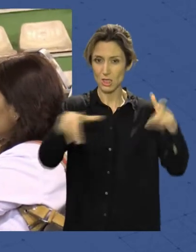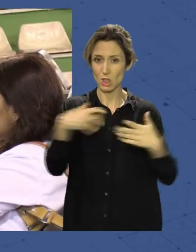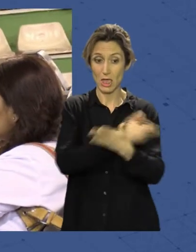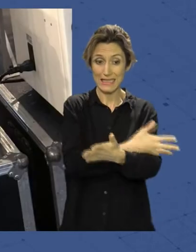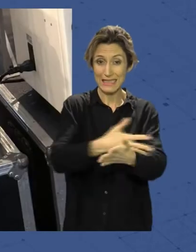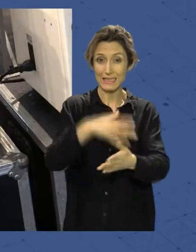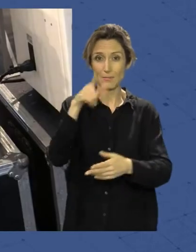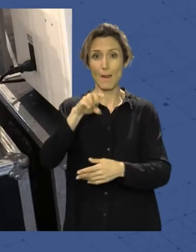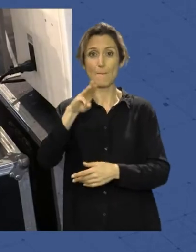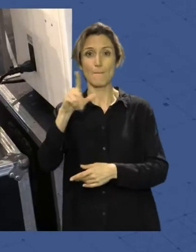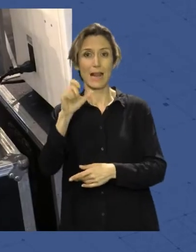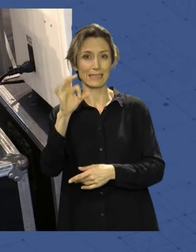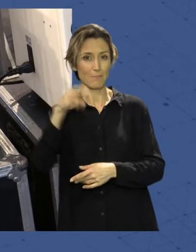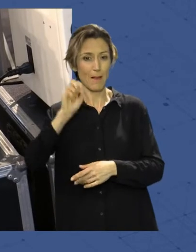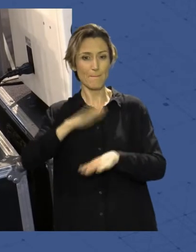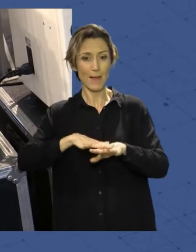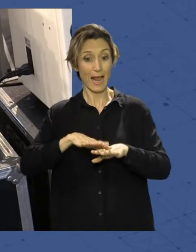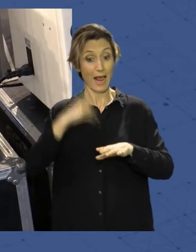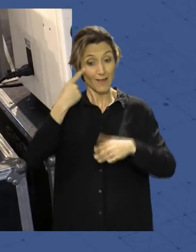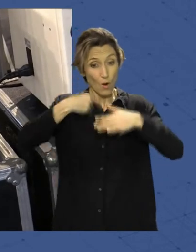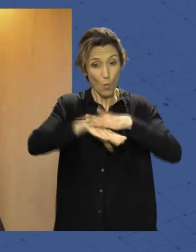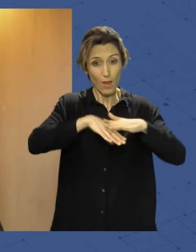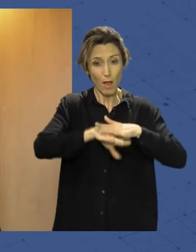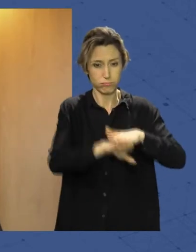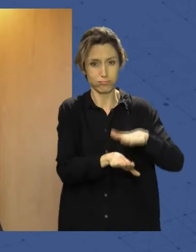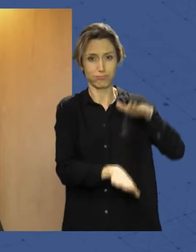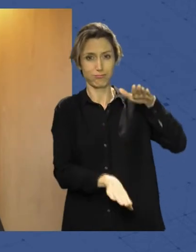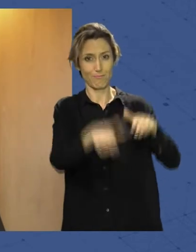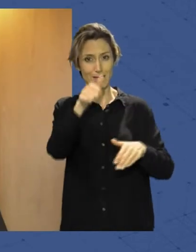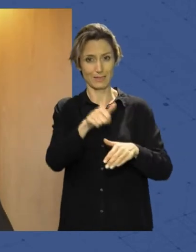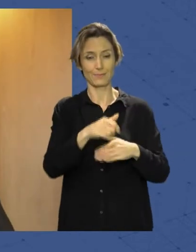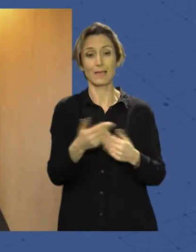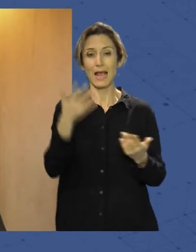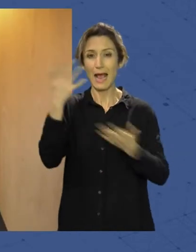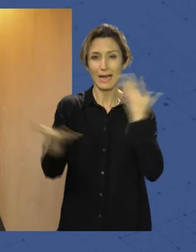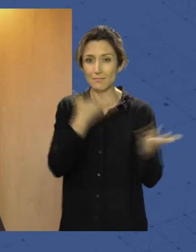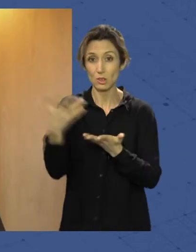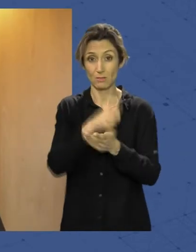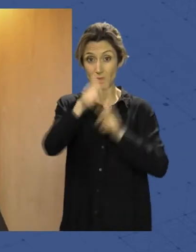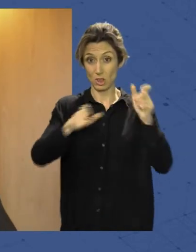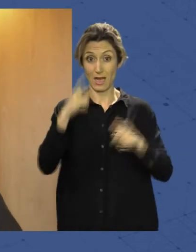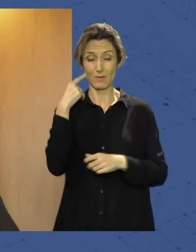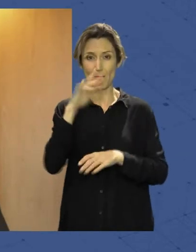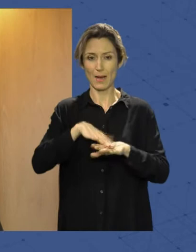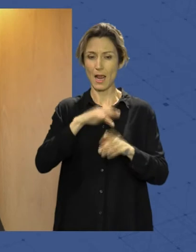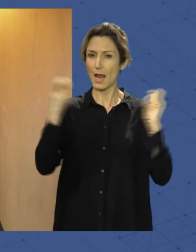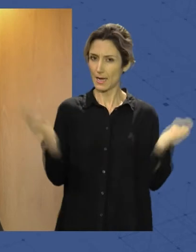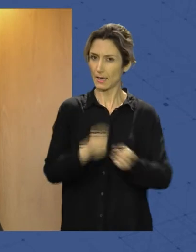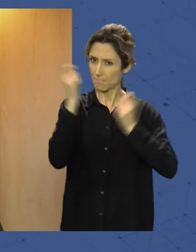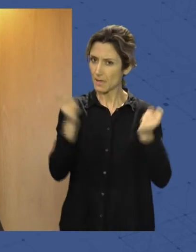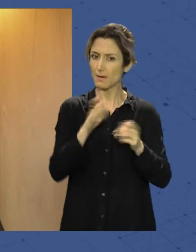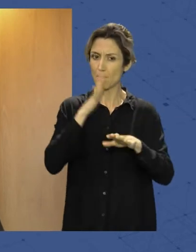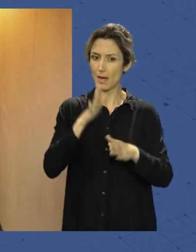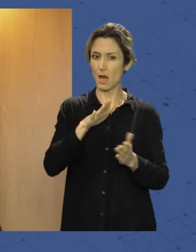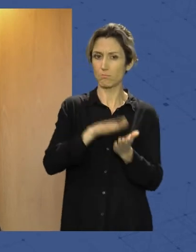y plasma y reforzar así las reservas de la provincia. Animamos a todos los almerienses a continuar con la campaña y con la capacidad